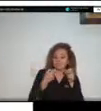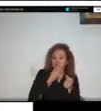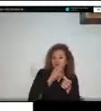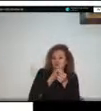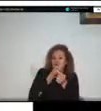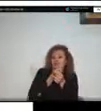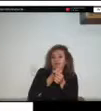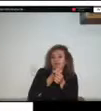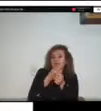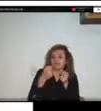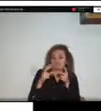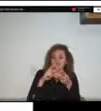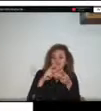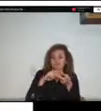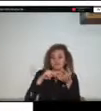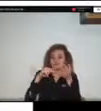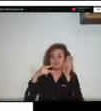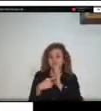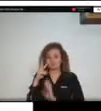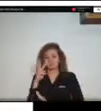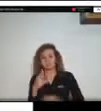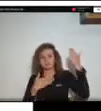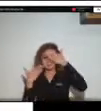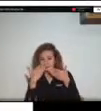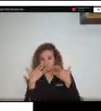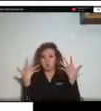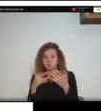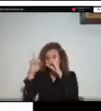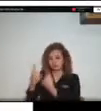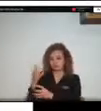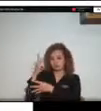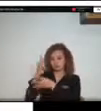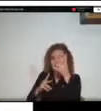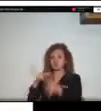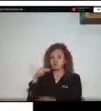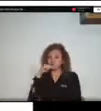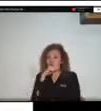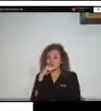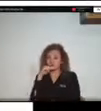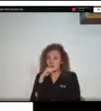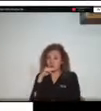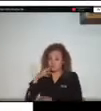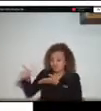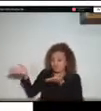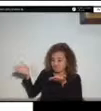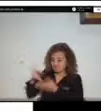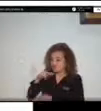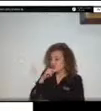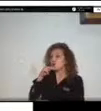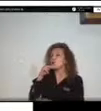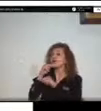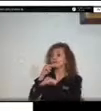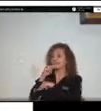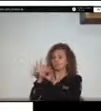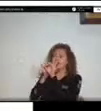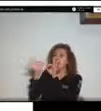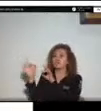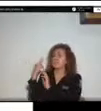permite a nosotros establecer esa calificación en rojo de esos municipios en donde hay mayor frecuencia de